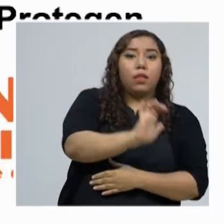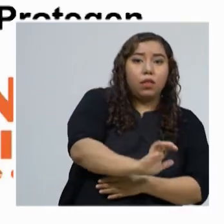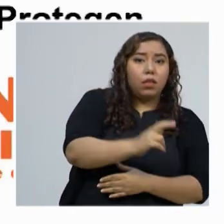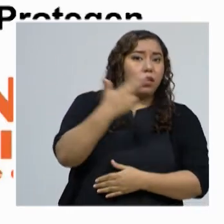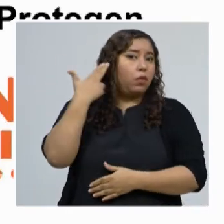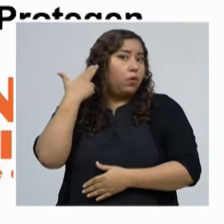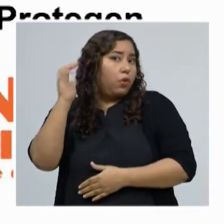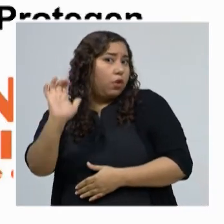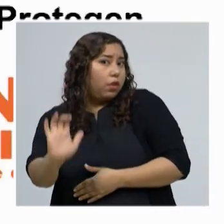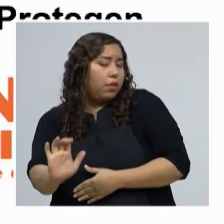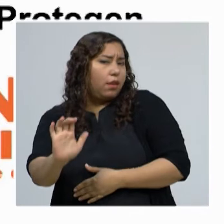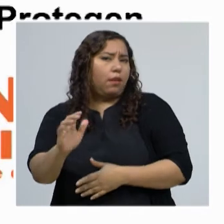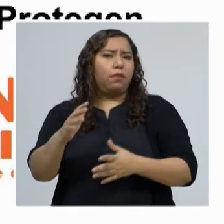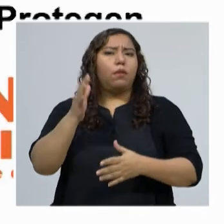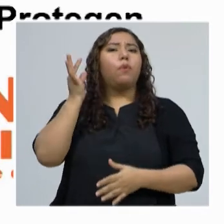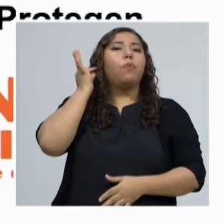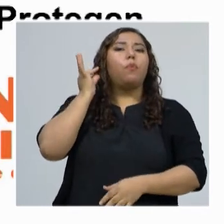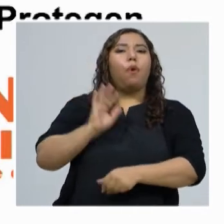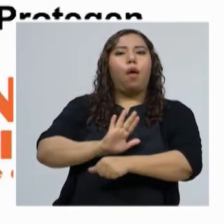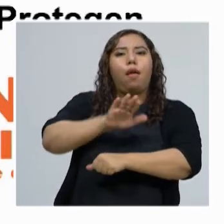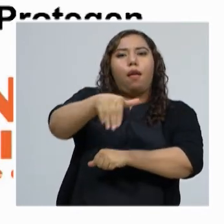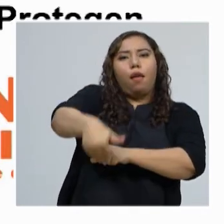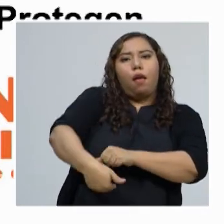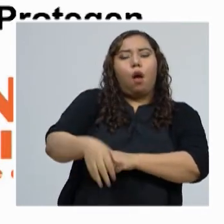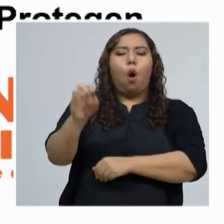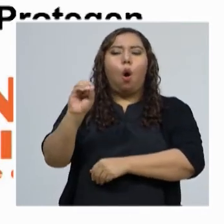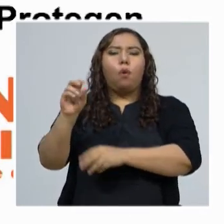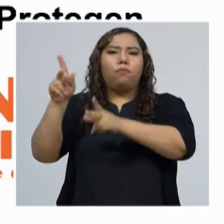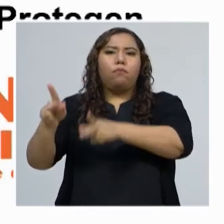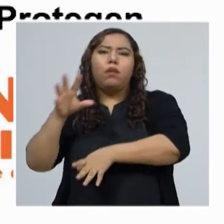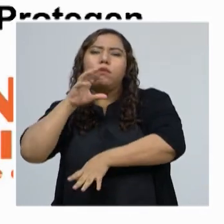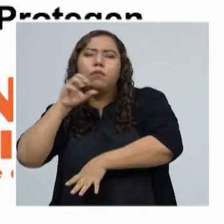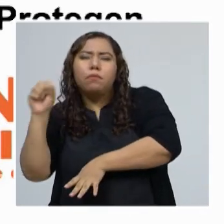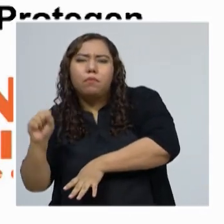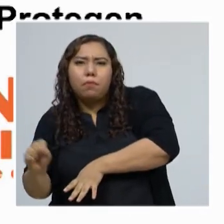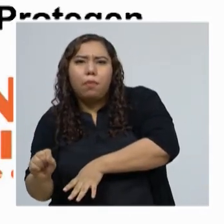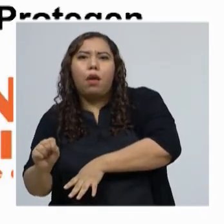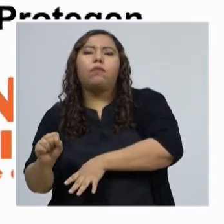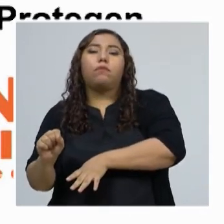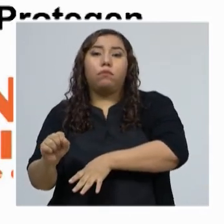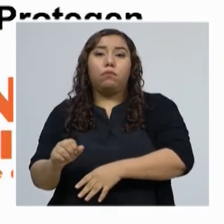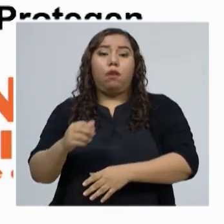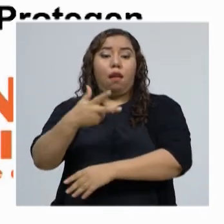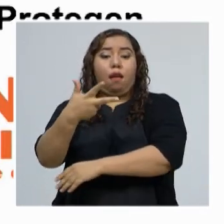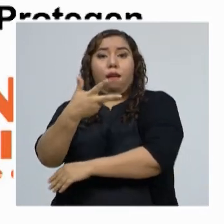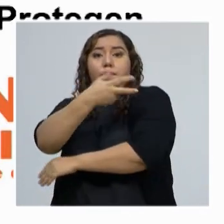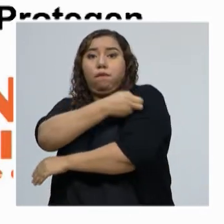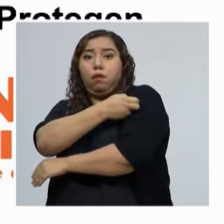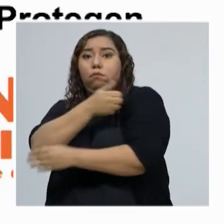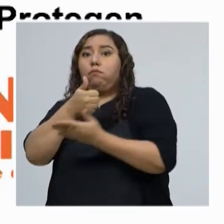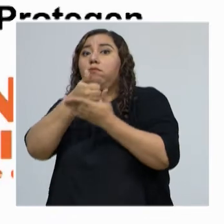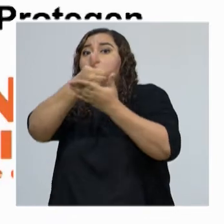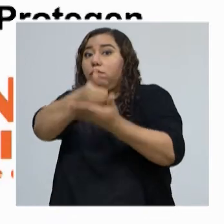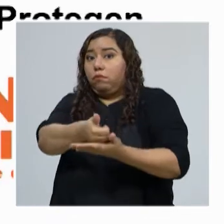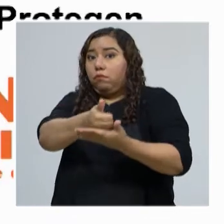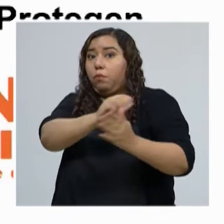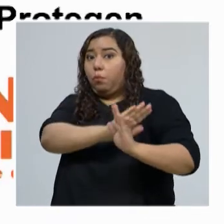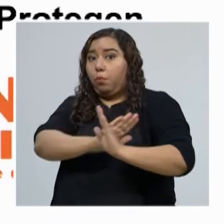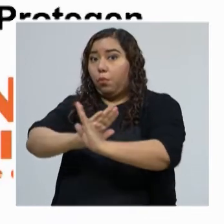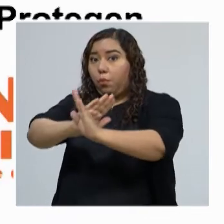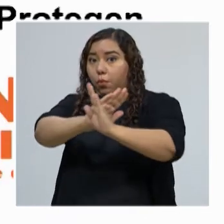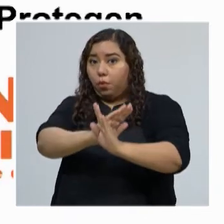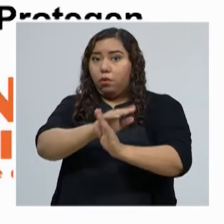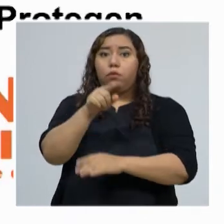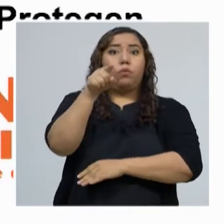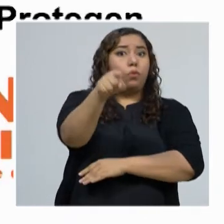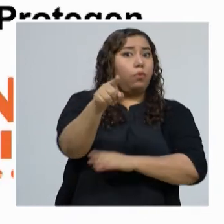adultos mayores, o personas con enfermedad crónica. Las vacunas protegen a usted y su familia, y le protegen contra